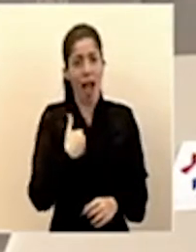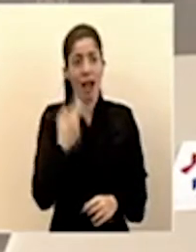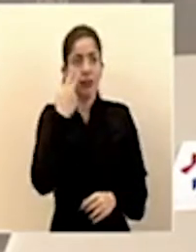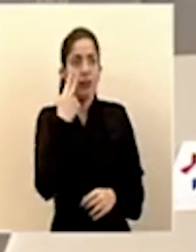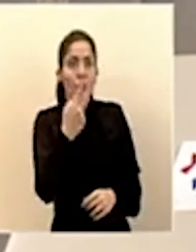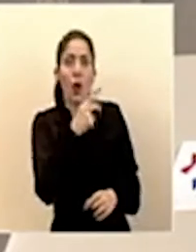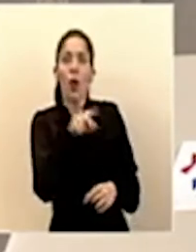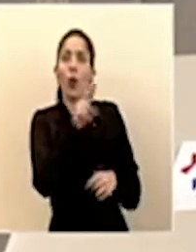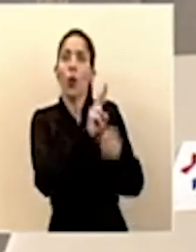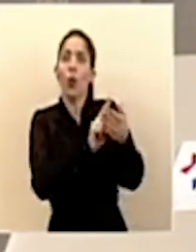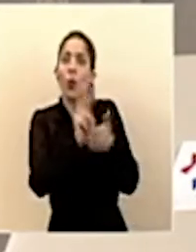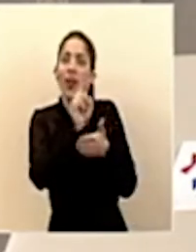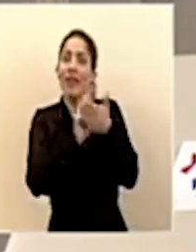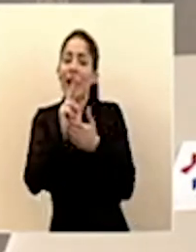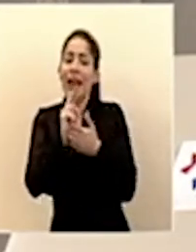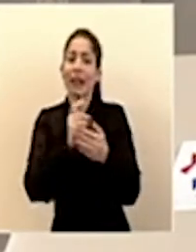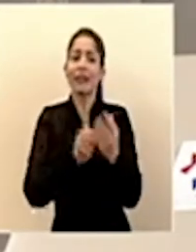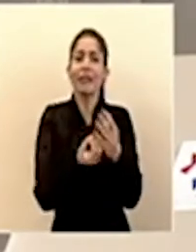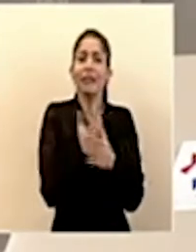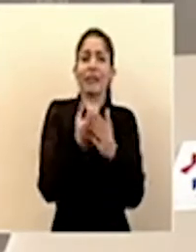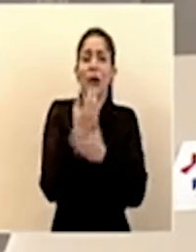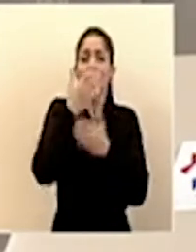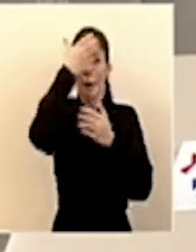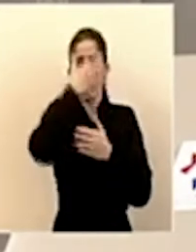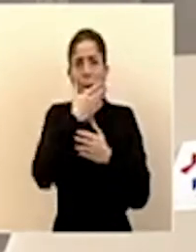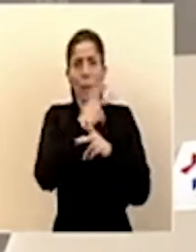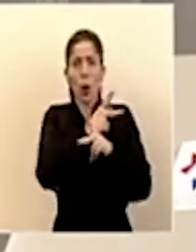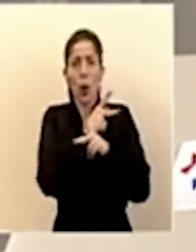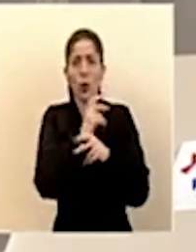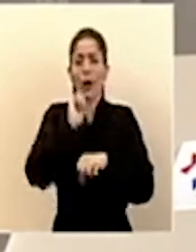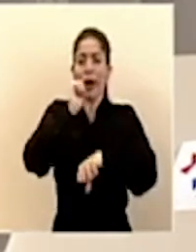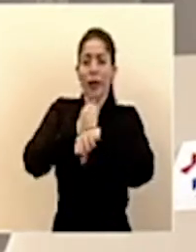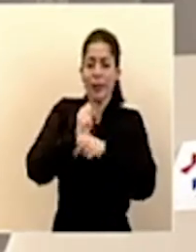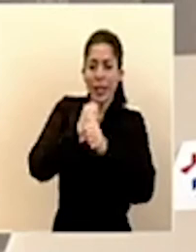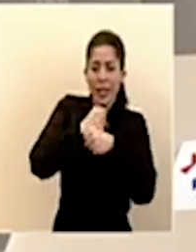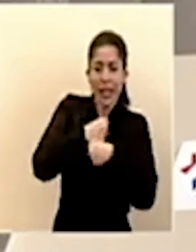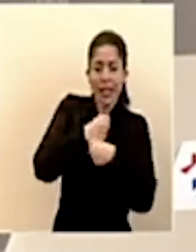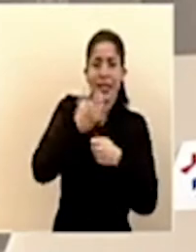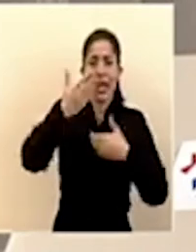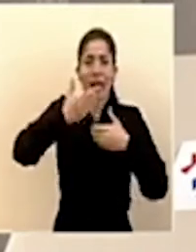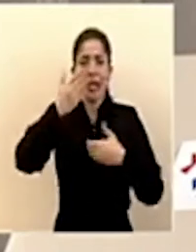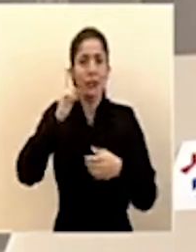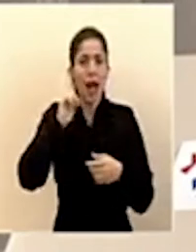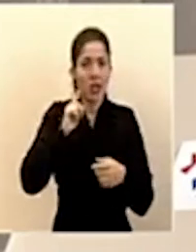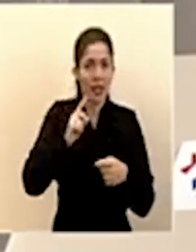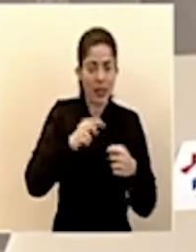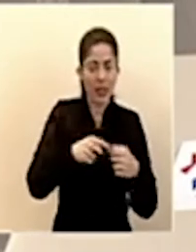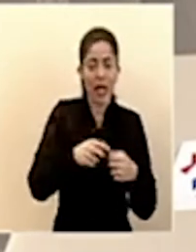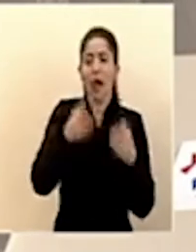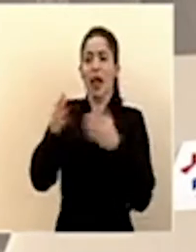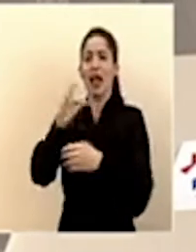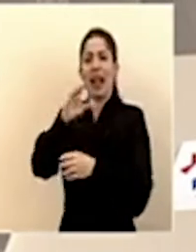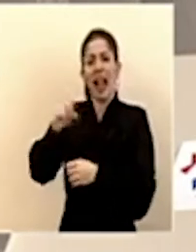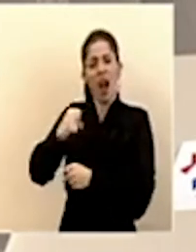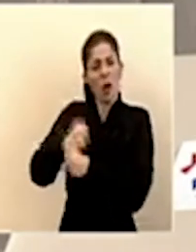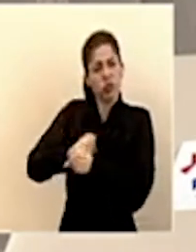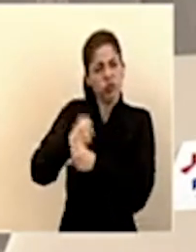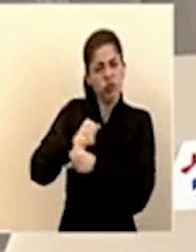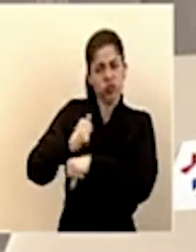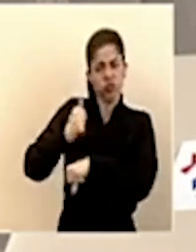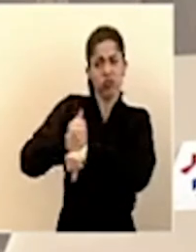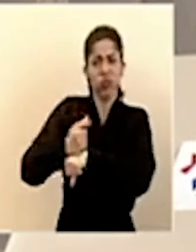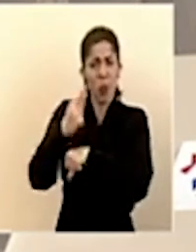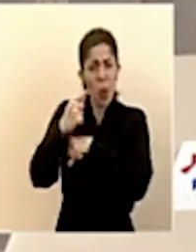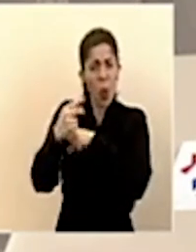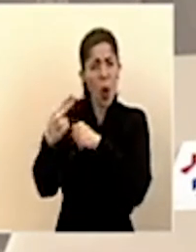universidades generando protectores faciales o respiradores. Vemos a la caja haciendo un trabajo excepcional, instalando un hospital en